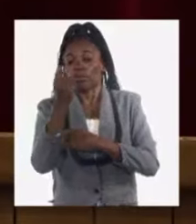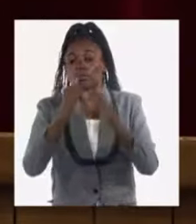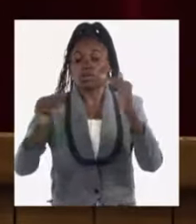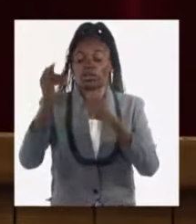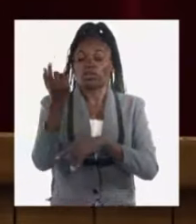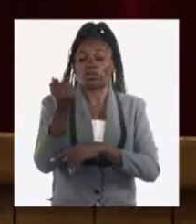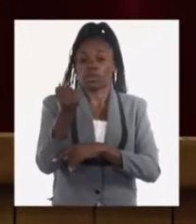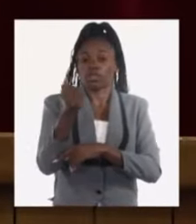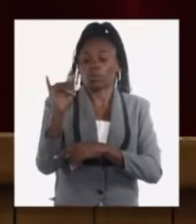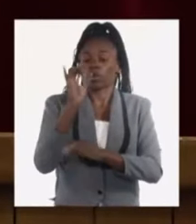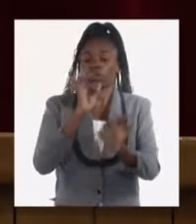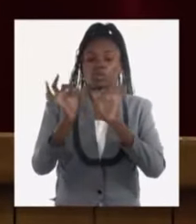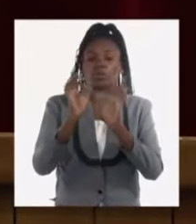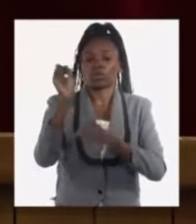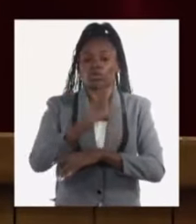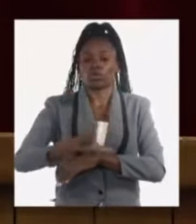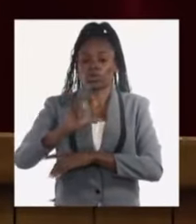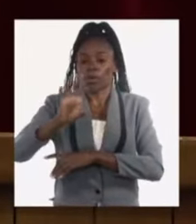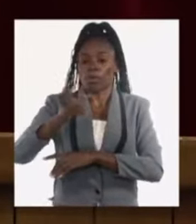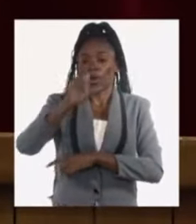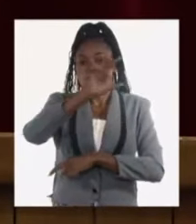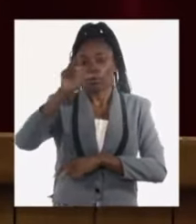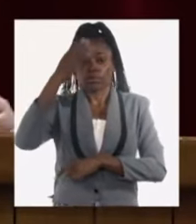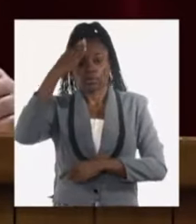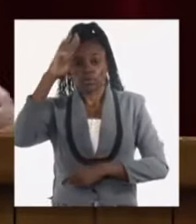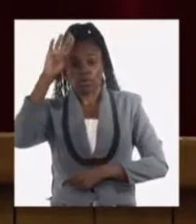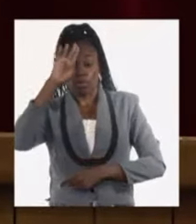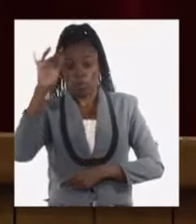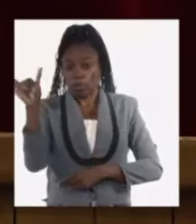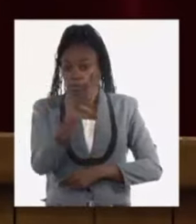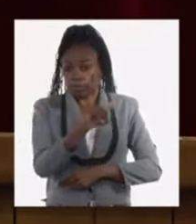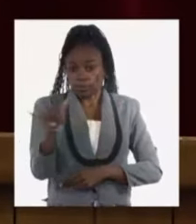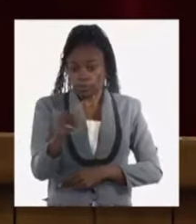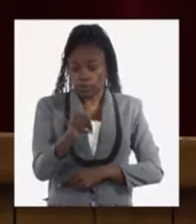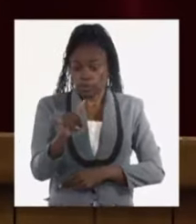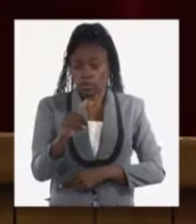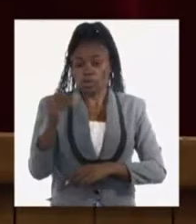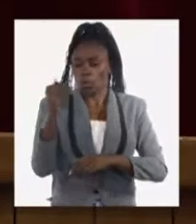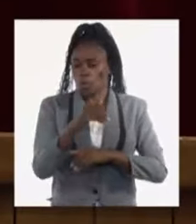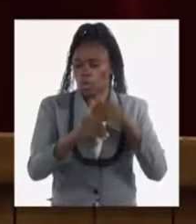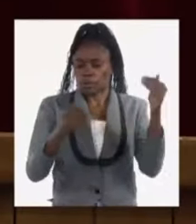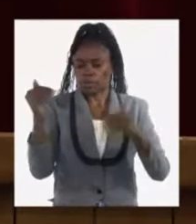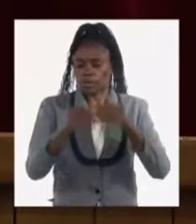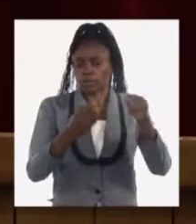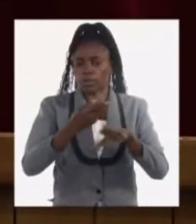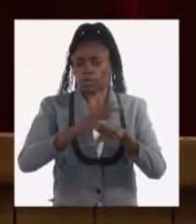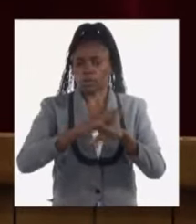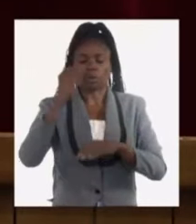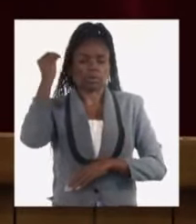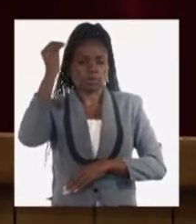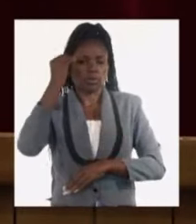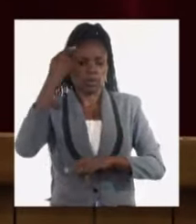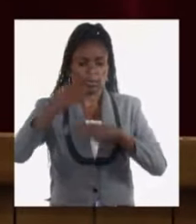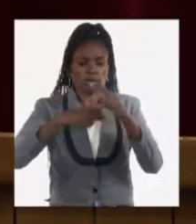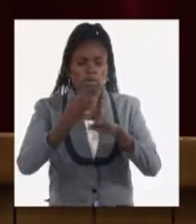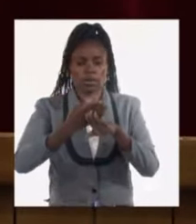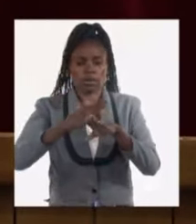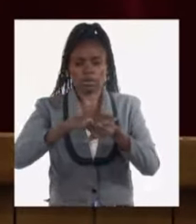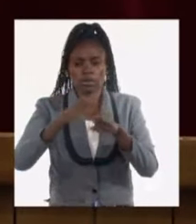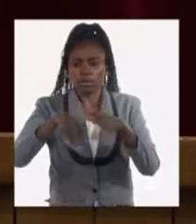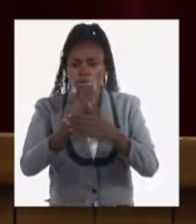de Trabajo y Seguridad Social, Banco Central de Cuba, que bueno, estuvieron también participando de estos análisis realizados en las